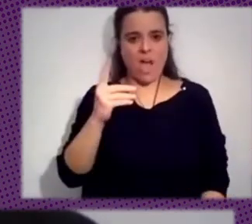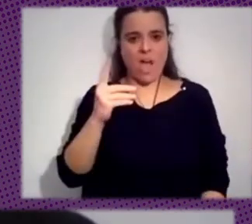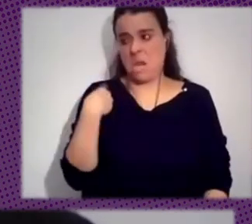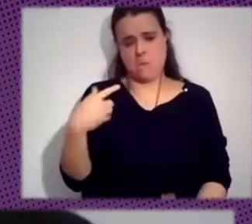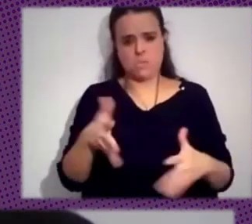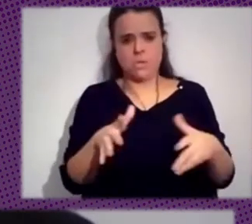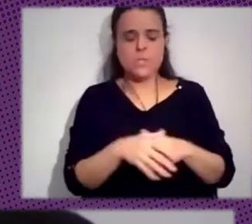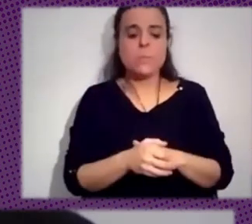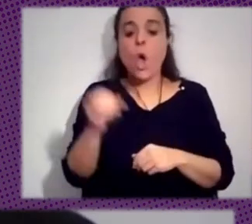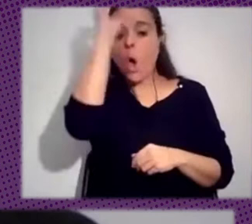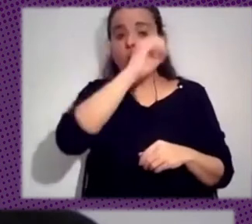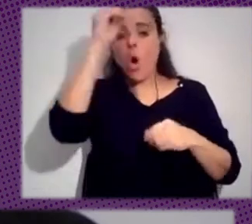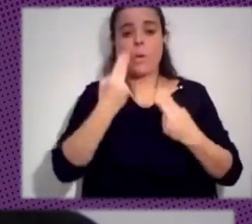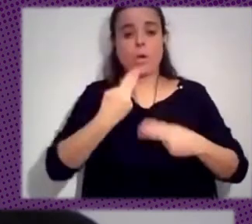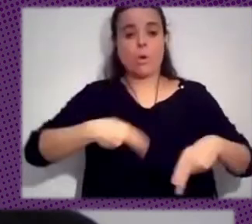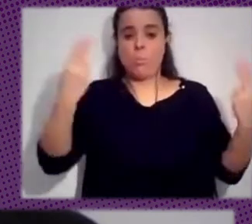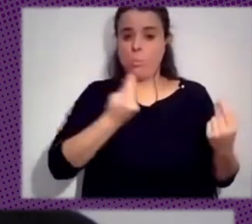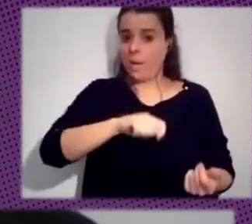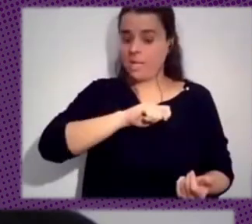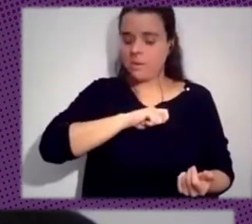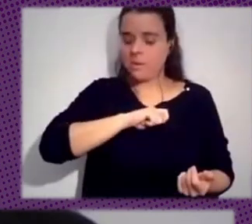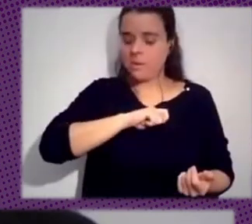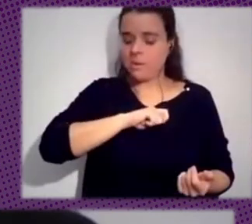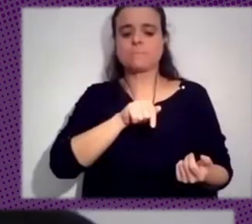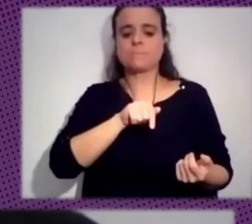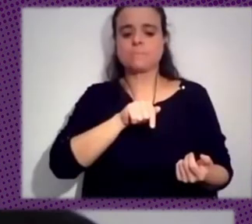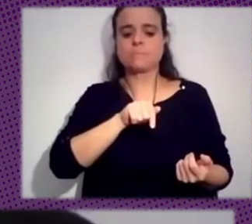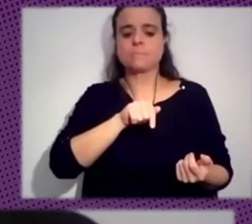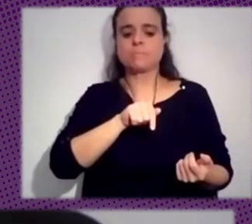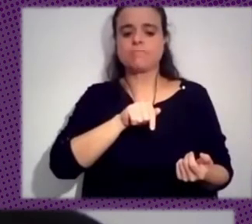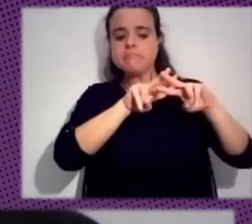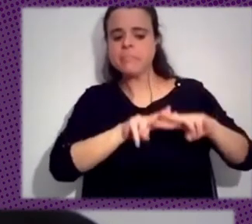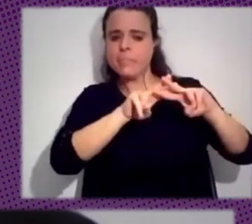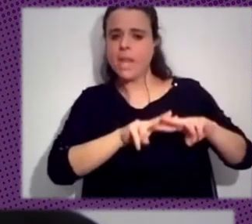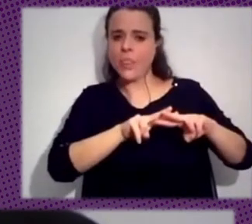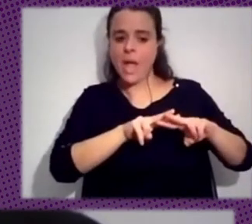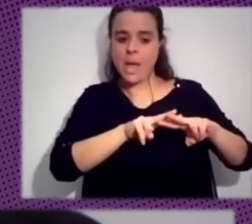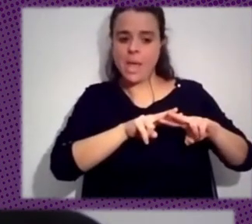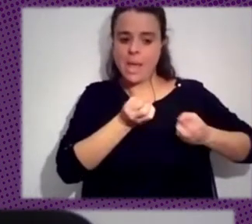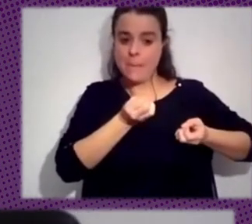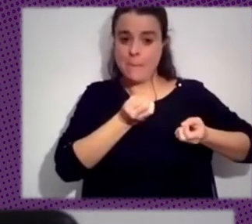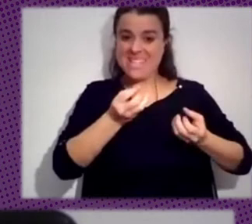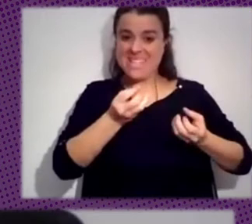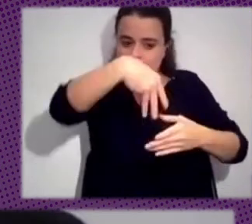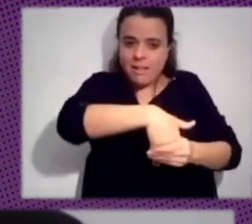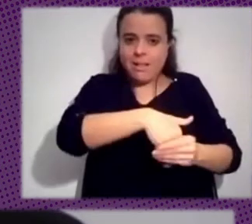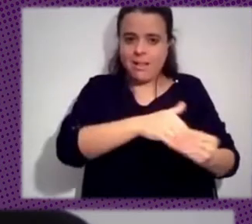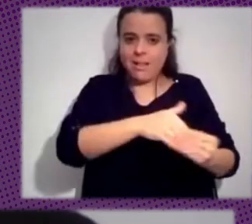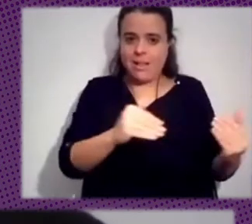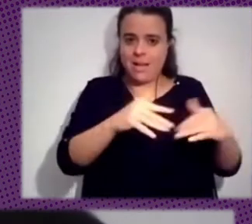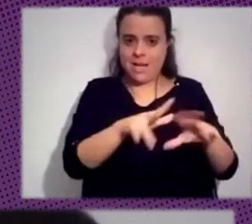pública española, en la cual se investigó, se estuvo analizando los mensajes que circulaban por las redes sociales en el contexto